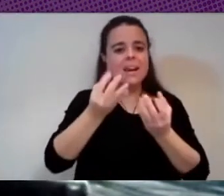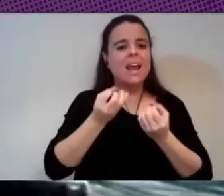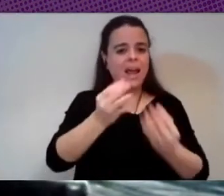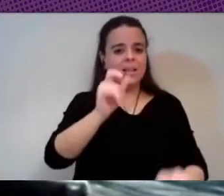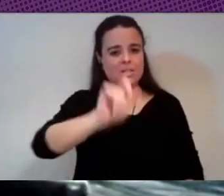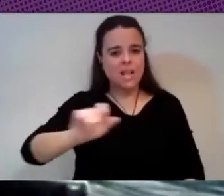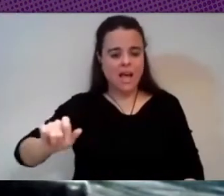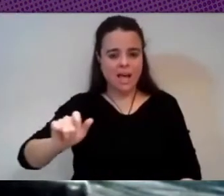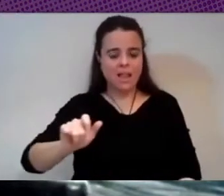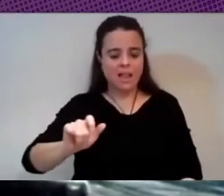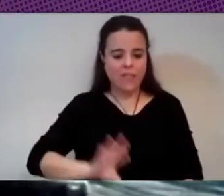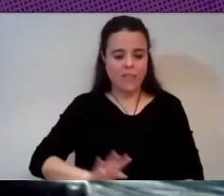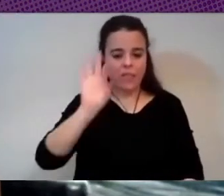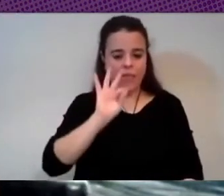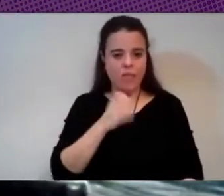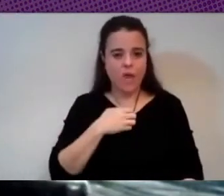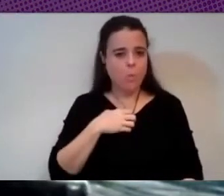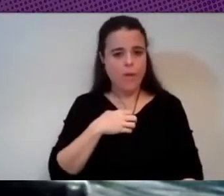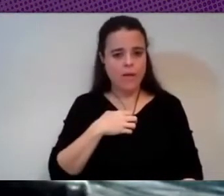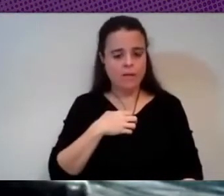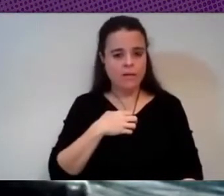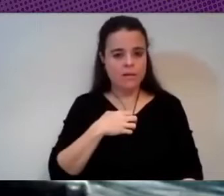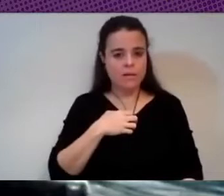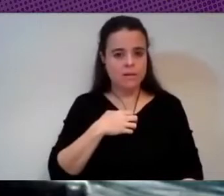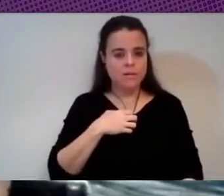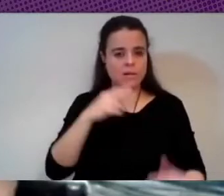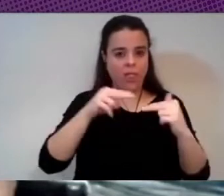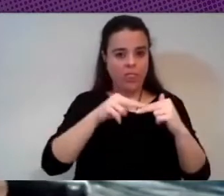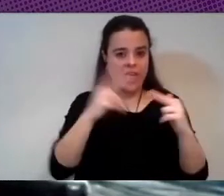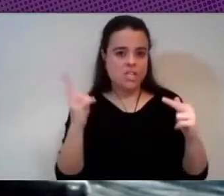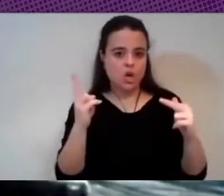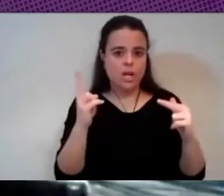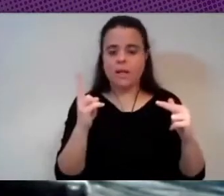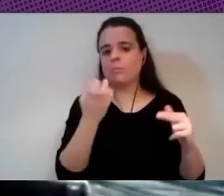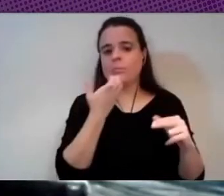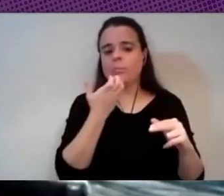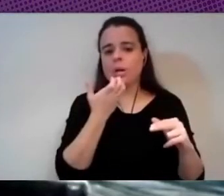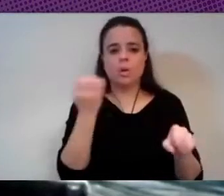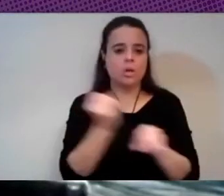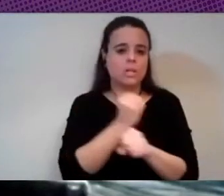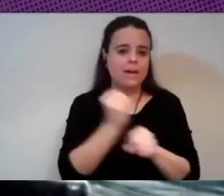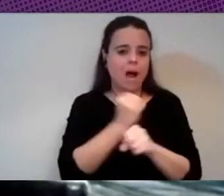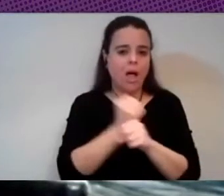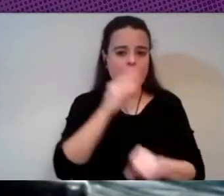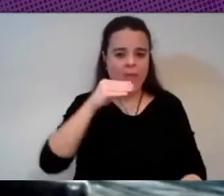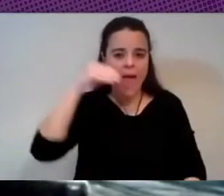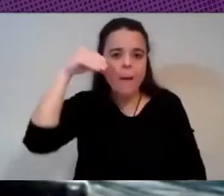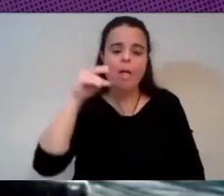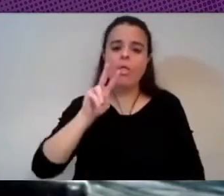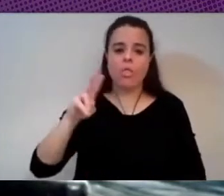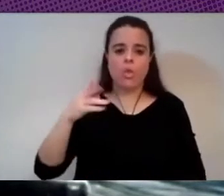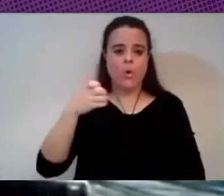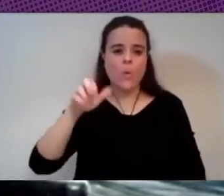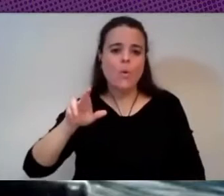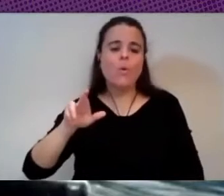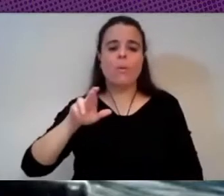decisión de desconectarse y de trabajadores de Amazon trabajadores de Uber trabajadores del libro todo